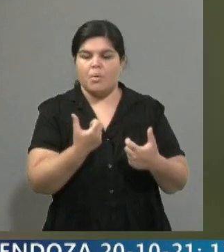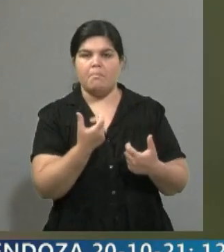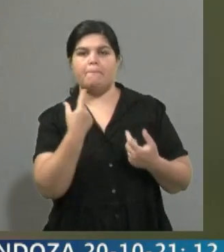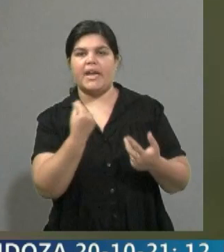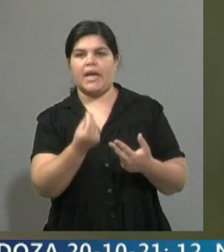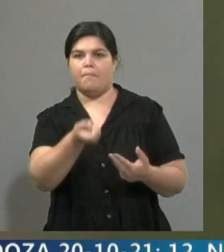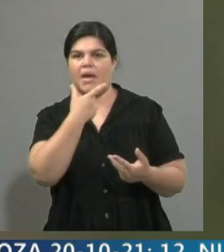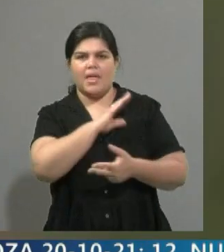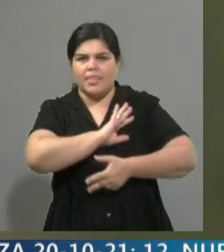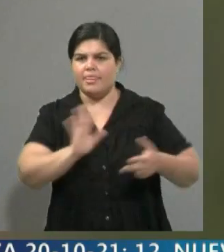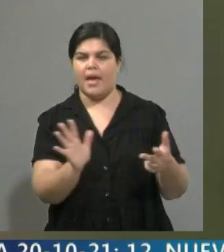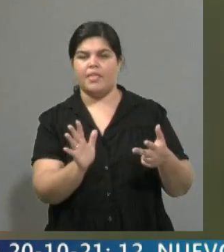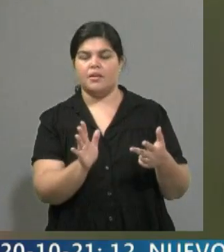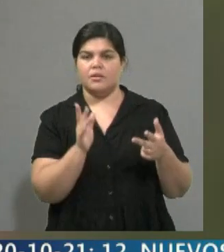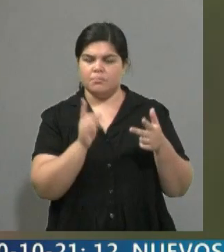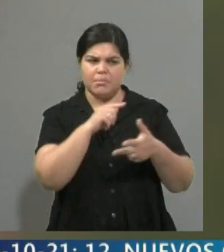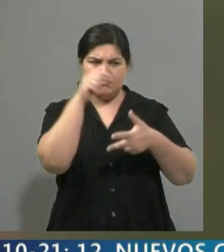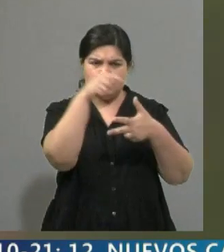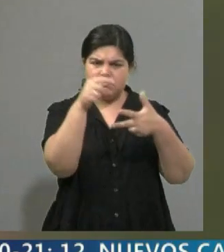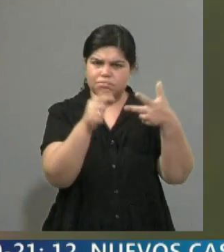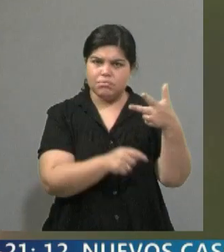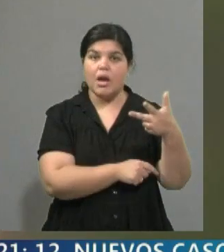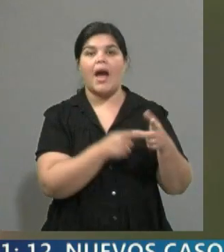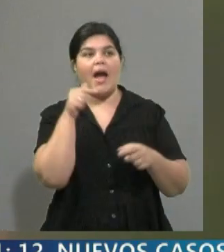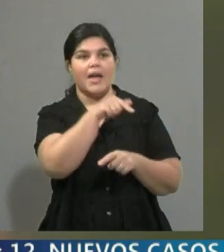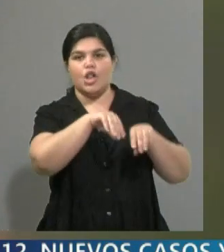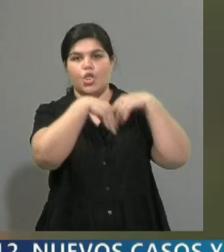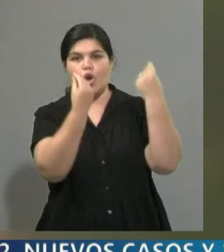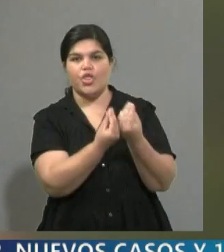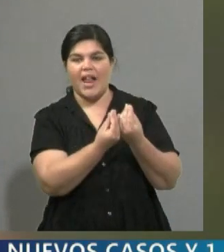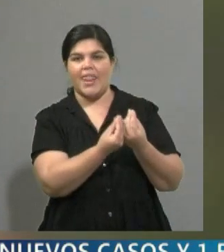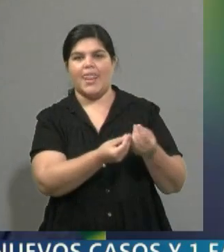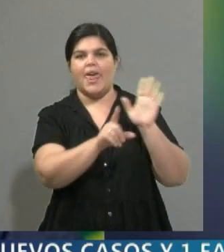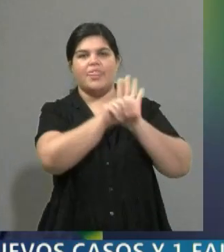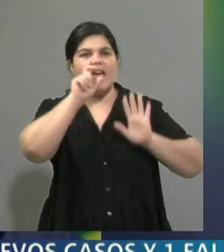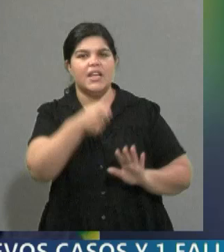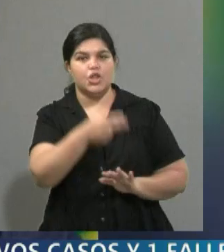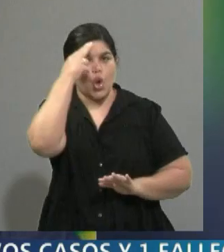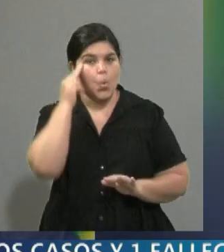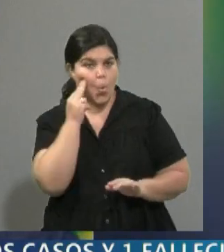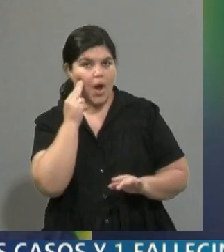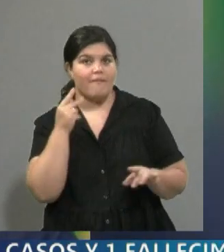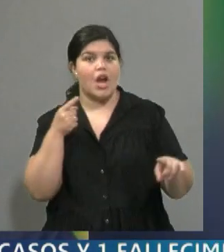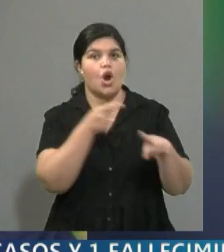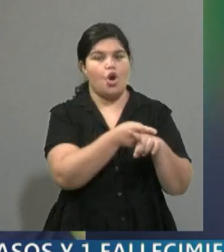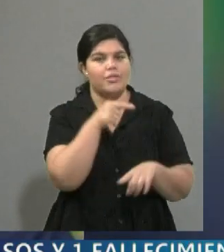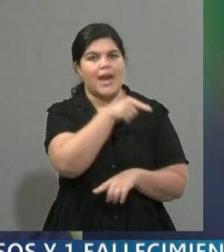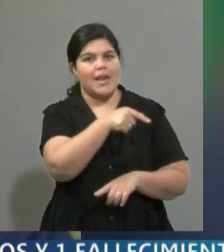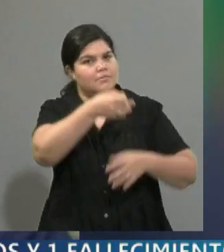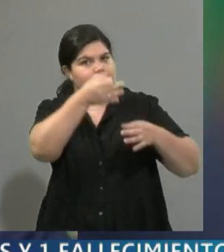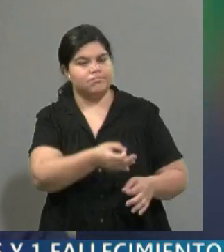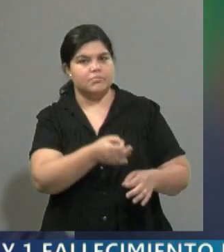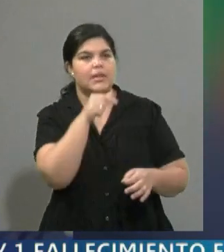vistas por la comisión y por la mayoría de los ciudadanos como delitos realmente de incitación justamente al